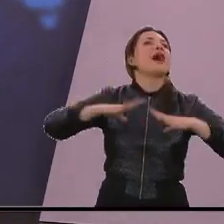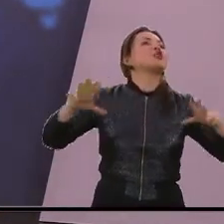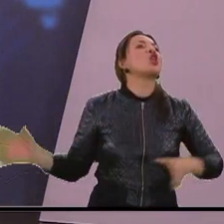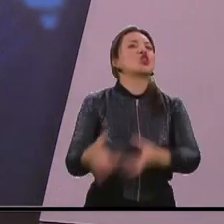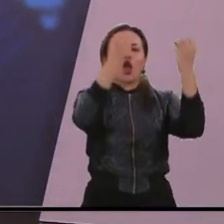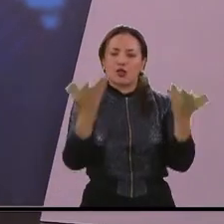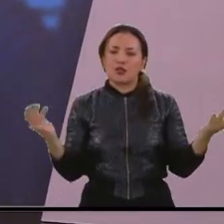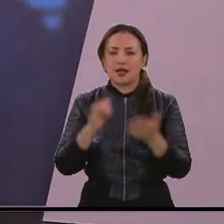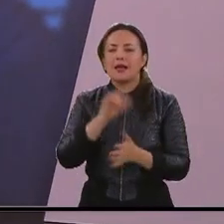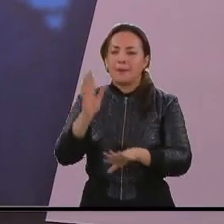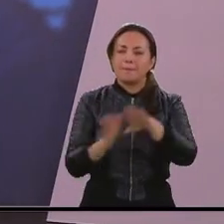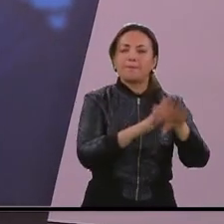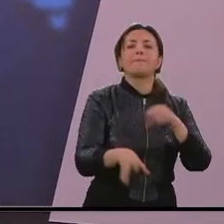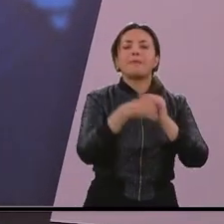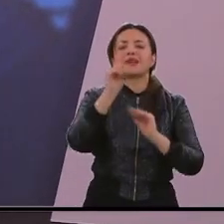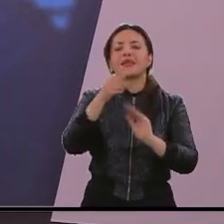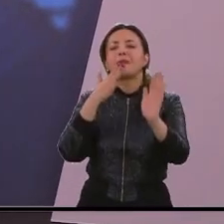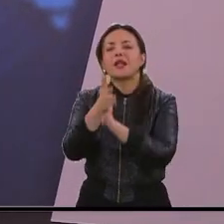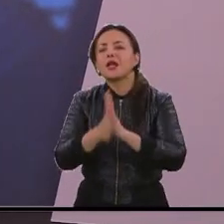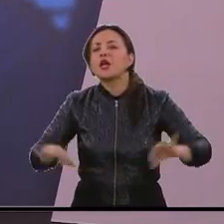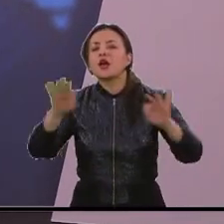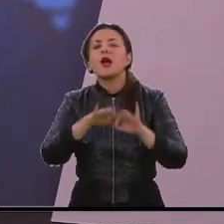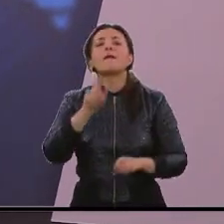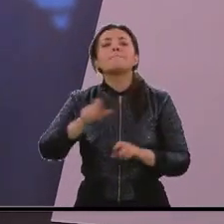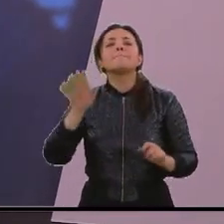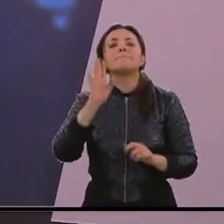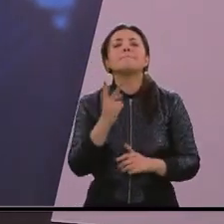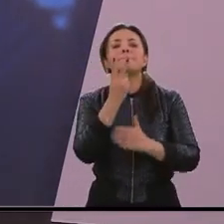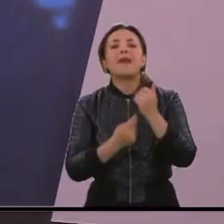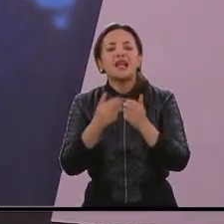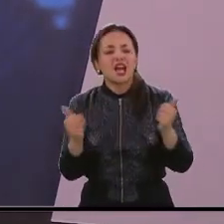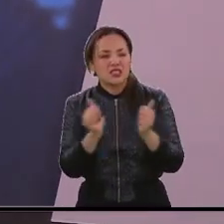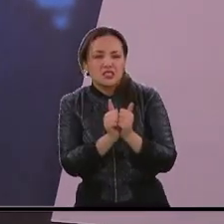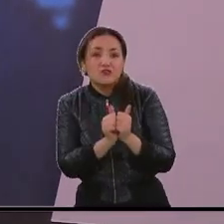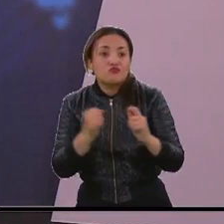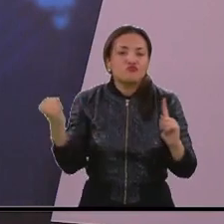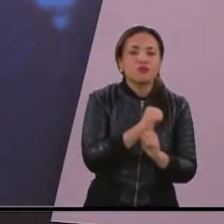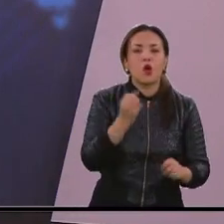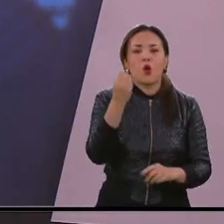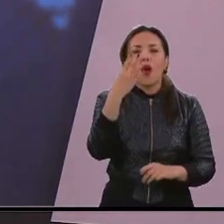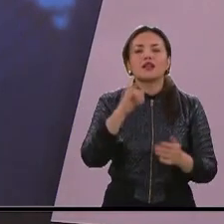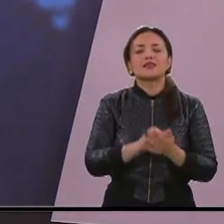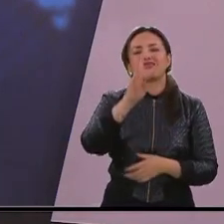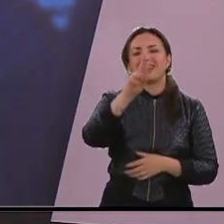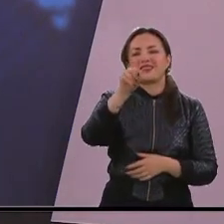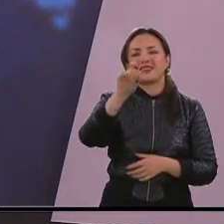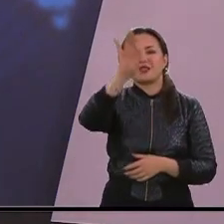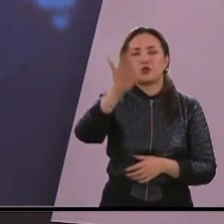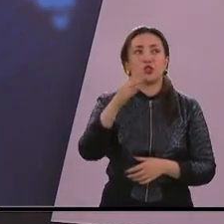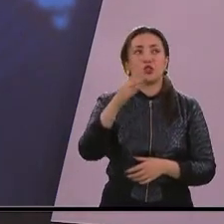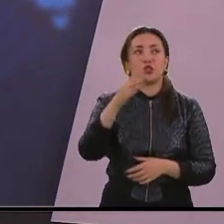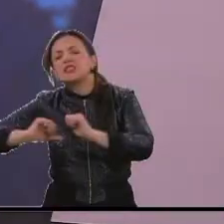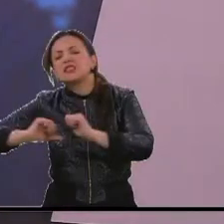rápidamente por estas cifras que también son muy importantes. ¿Parejas agresoras? 36% en el 2000.